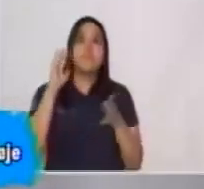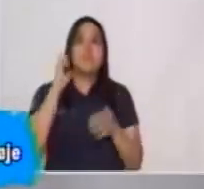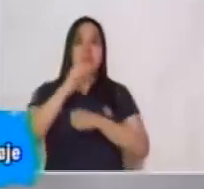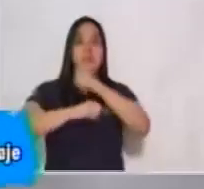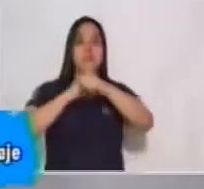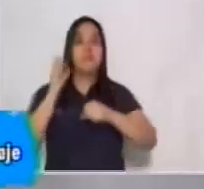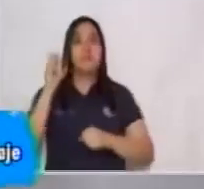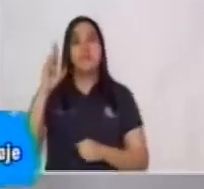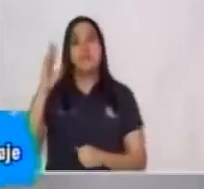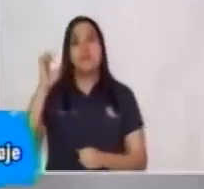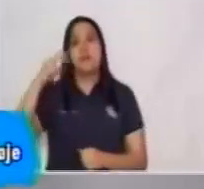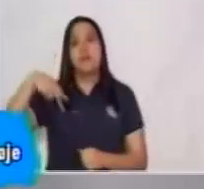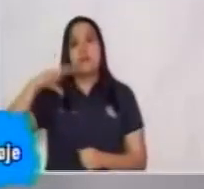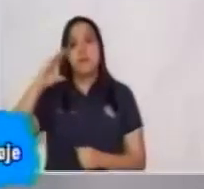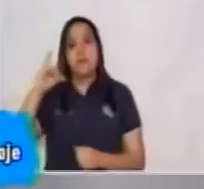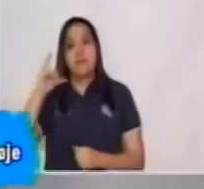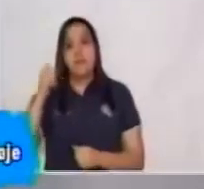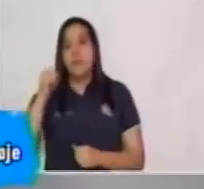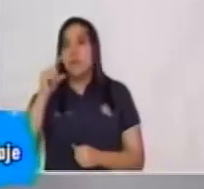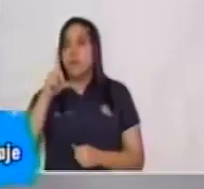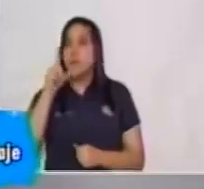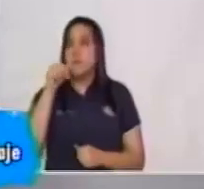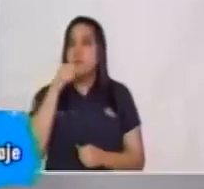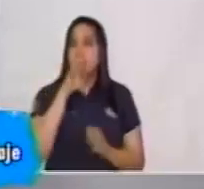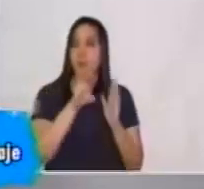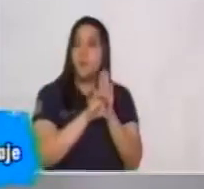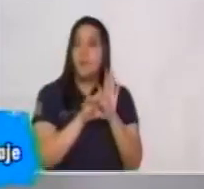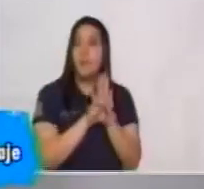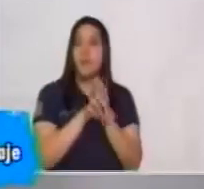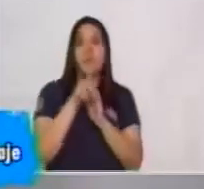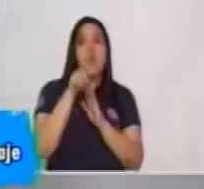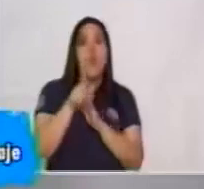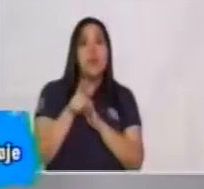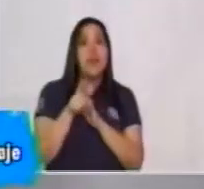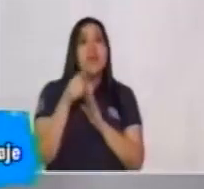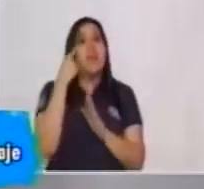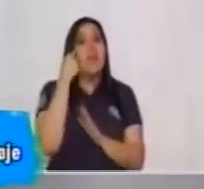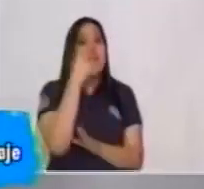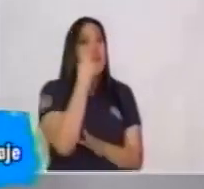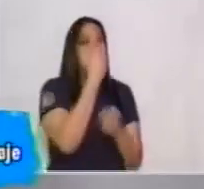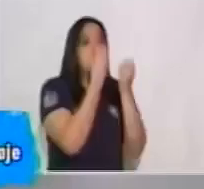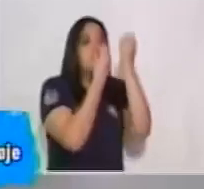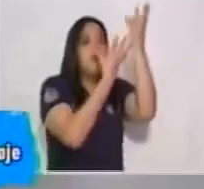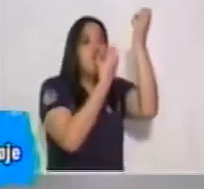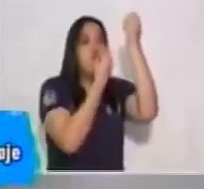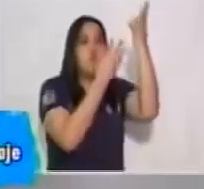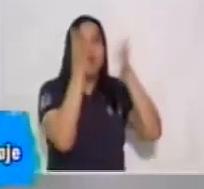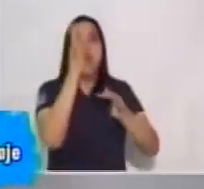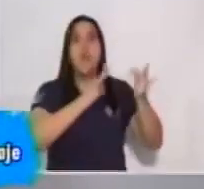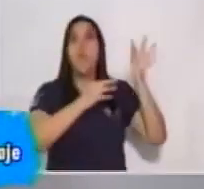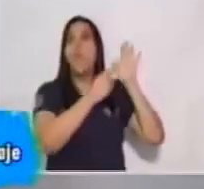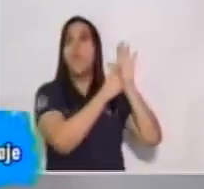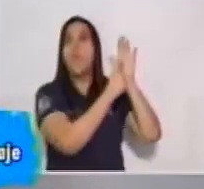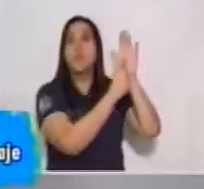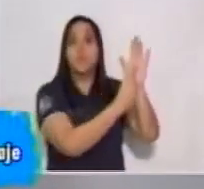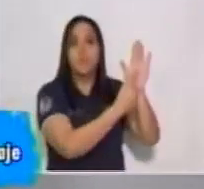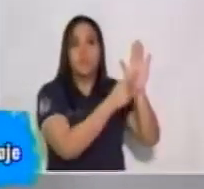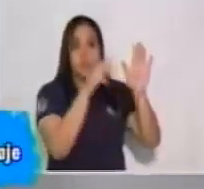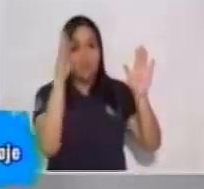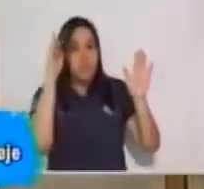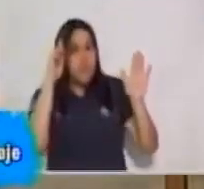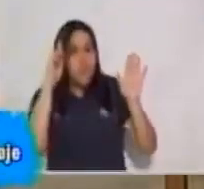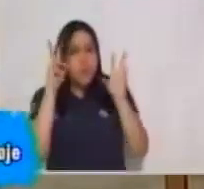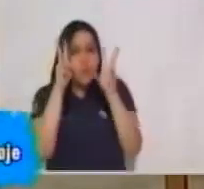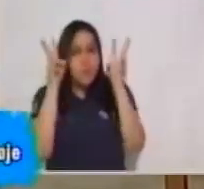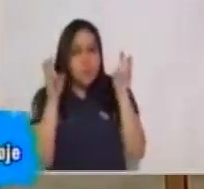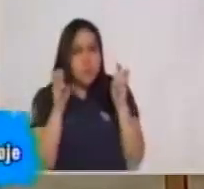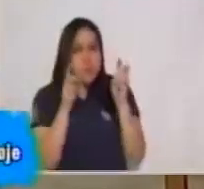Se concentra en el referente y busca informar y exponer. ¿Te recuerdas de los textos expositivos?